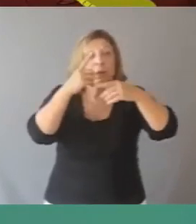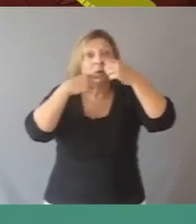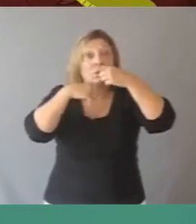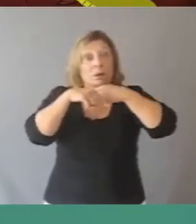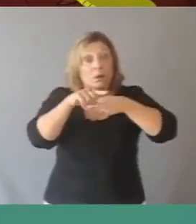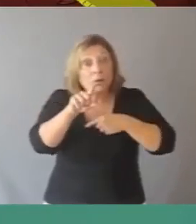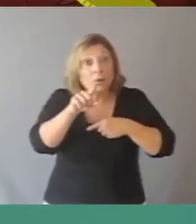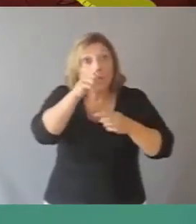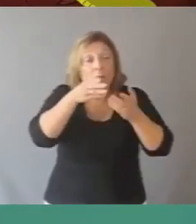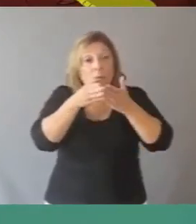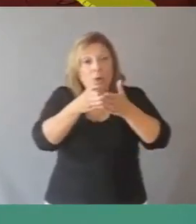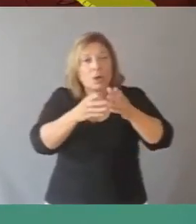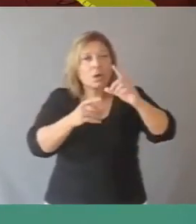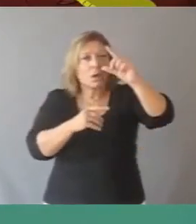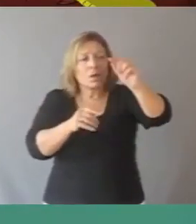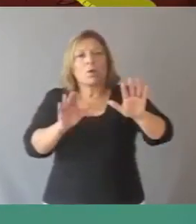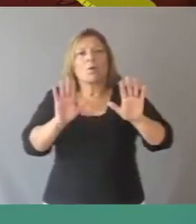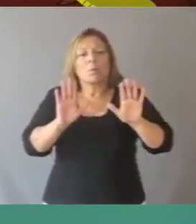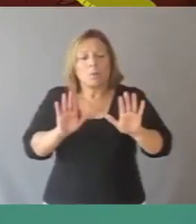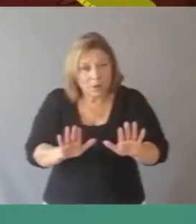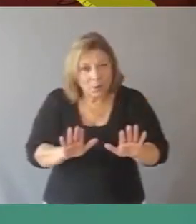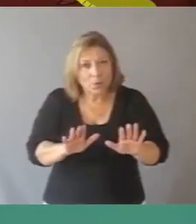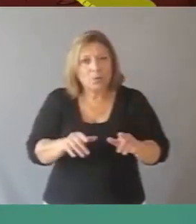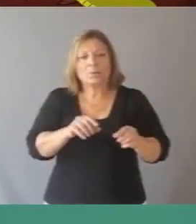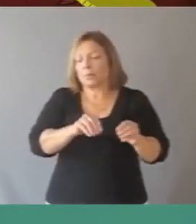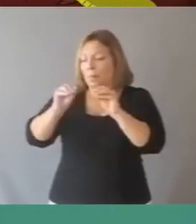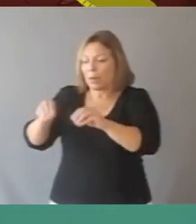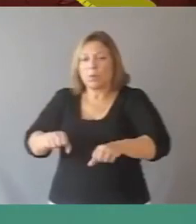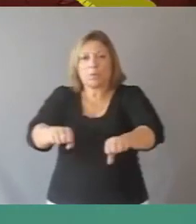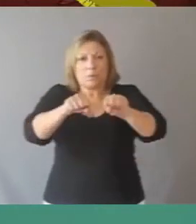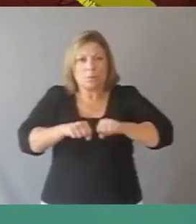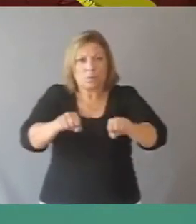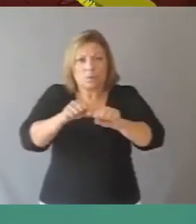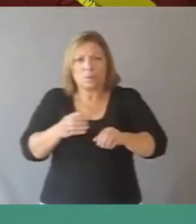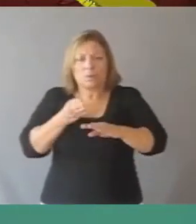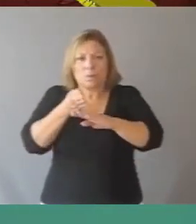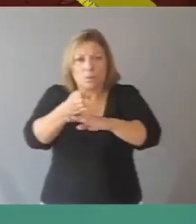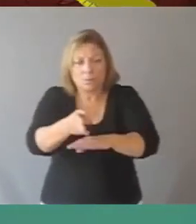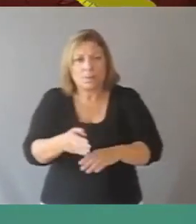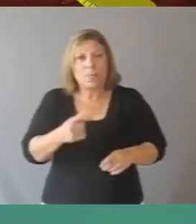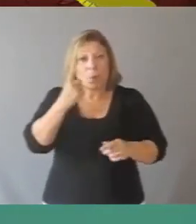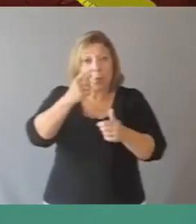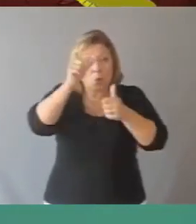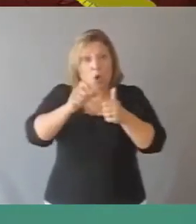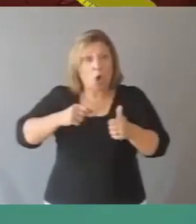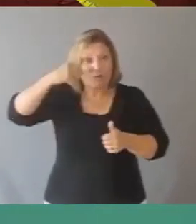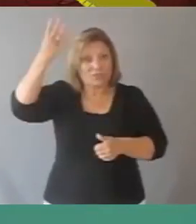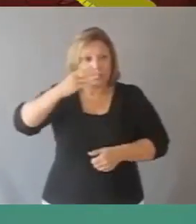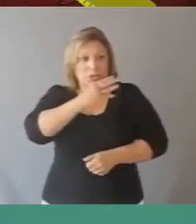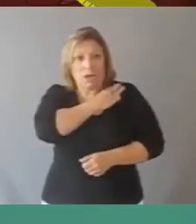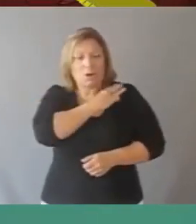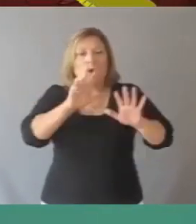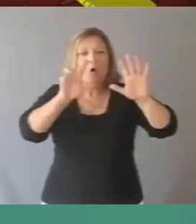El nuevo buque, como el otro, se detuvo lejos y también, como el otro, bajó un bote que se acercó al dique. Dentro venían un